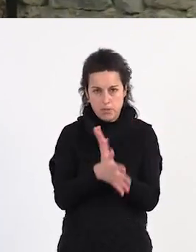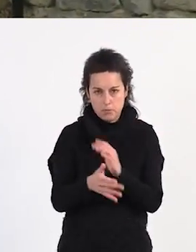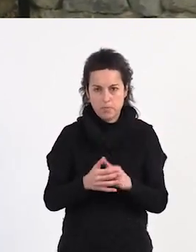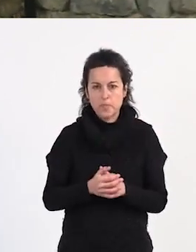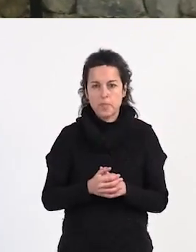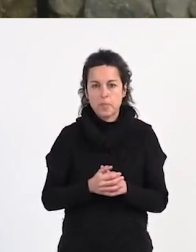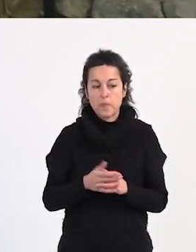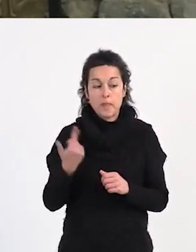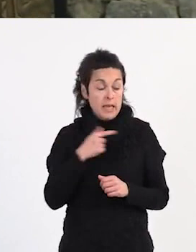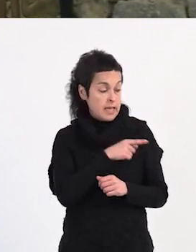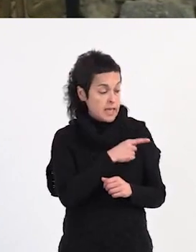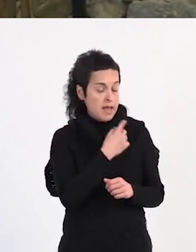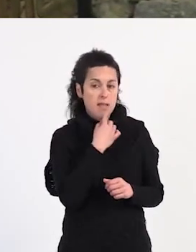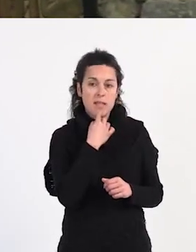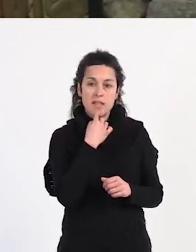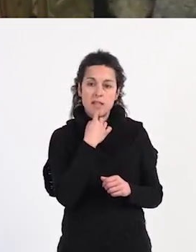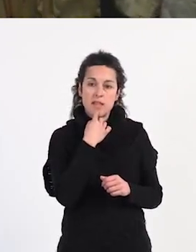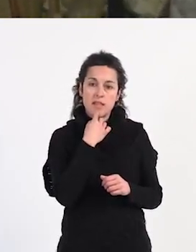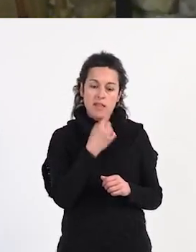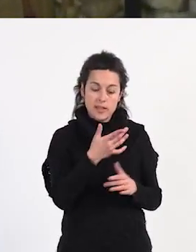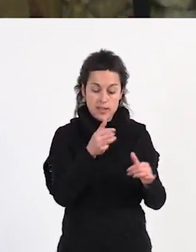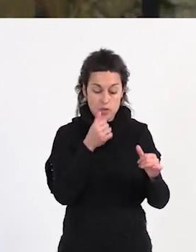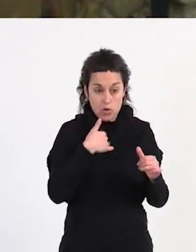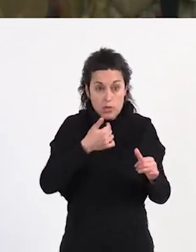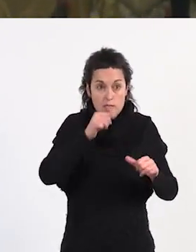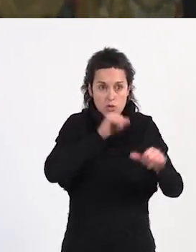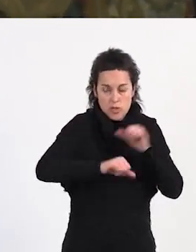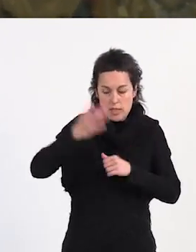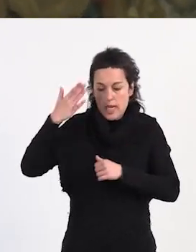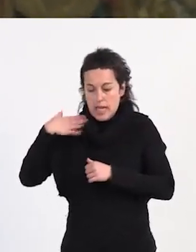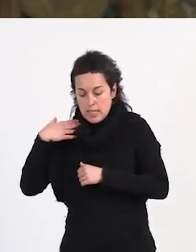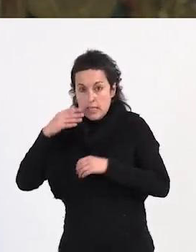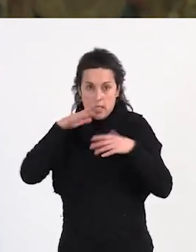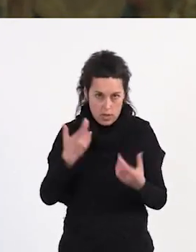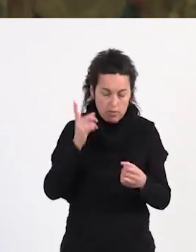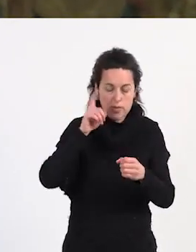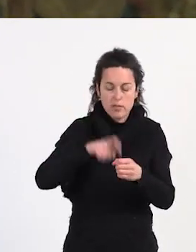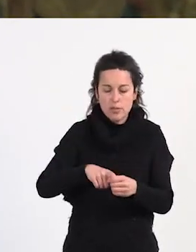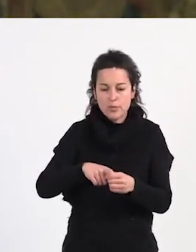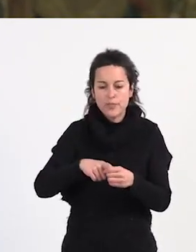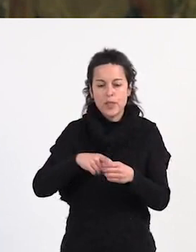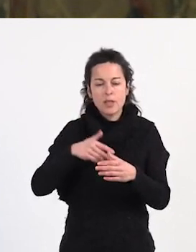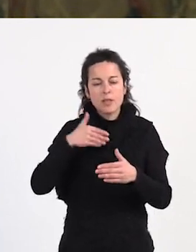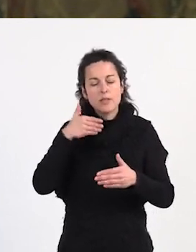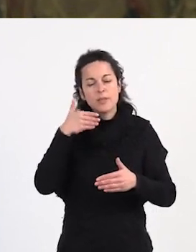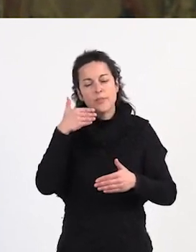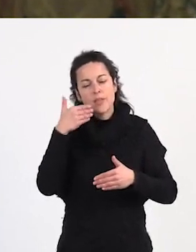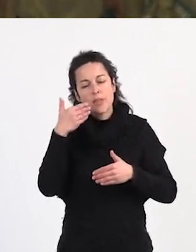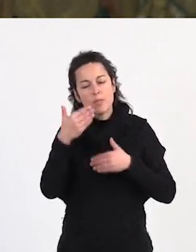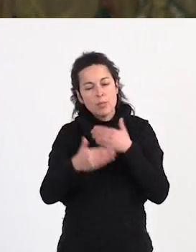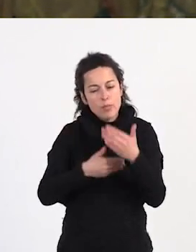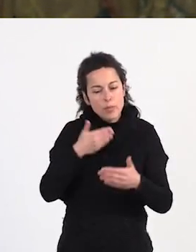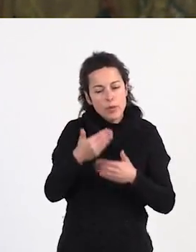comentaba Claudia sobre las asociaciones que he participado, que participo, pues el proceso o la